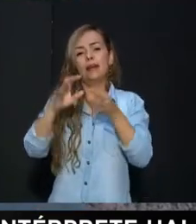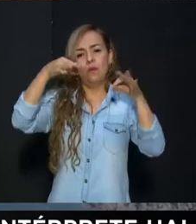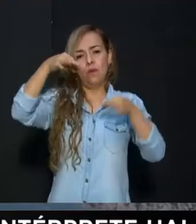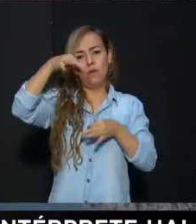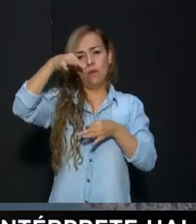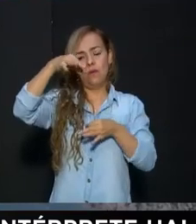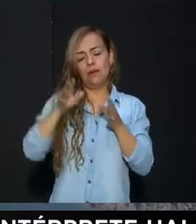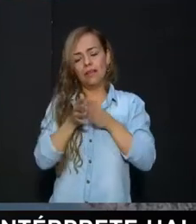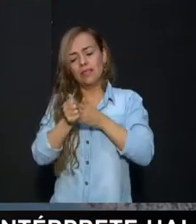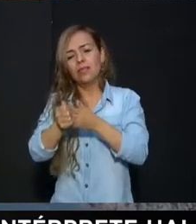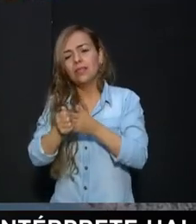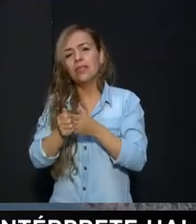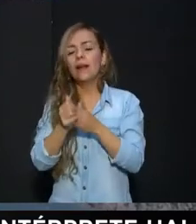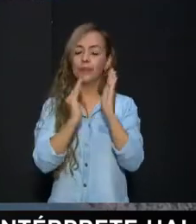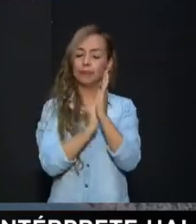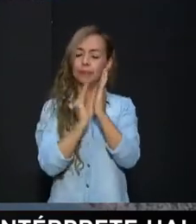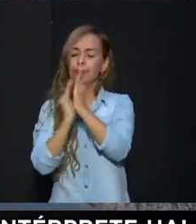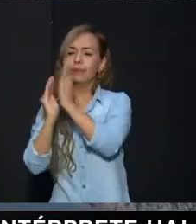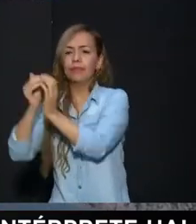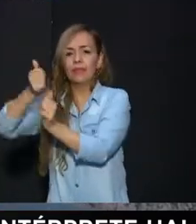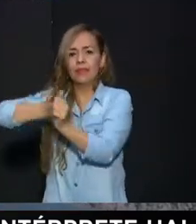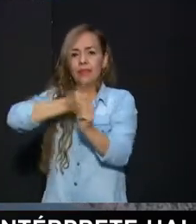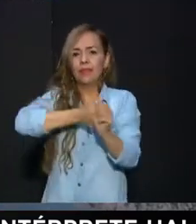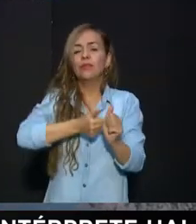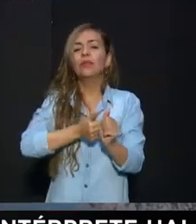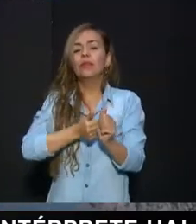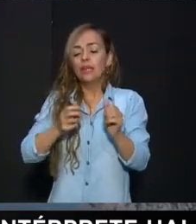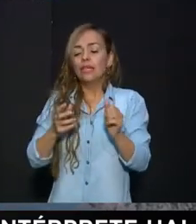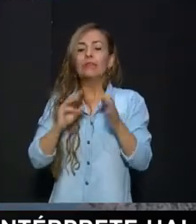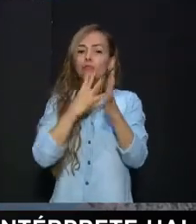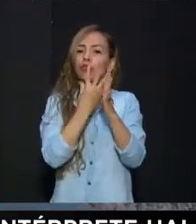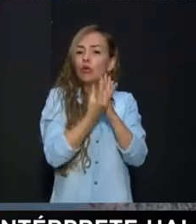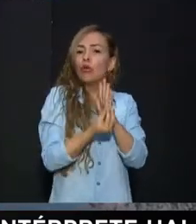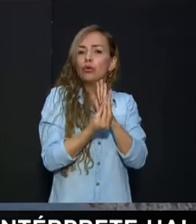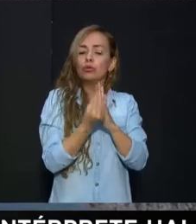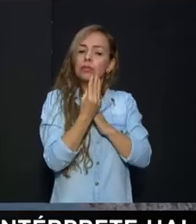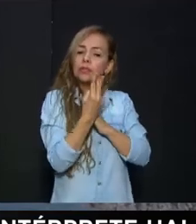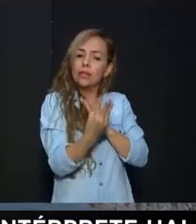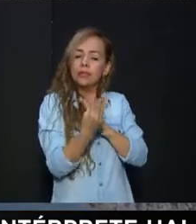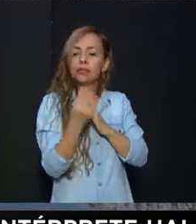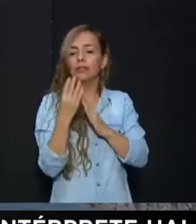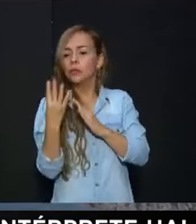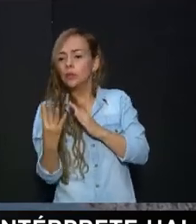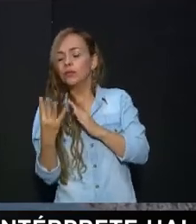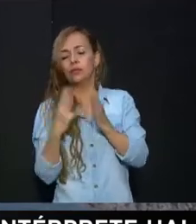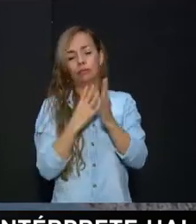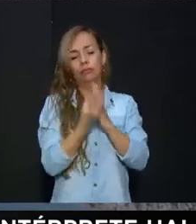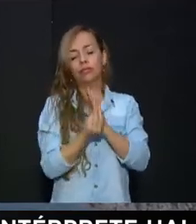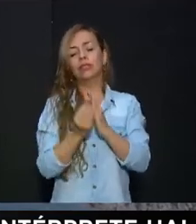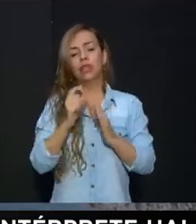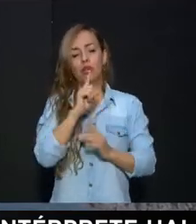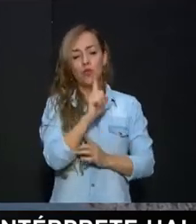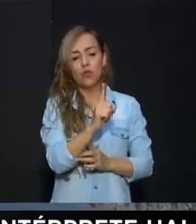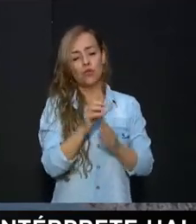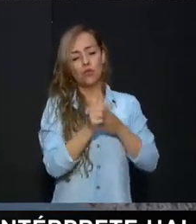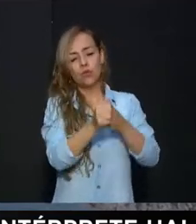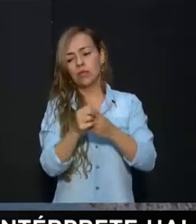contenidos De áreas O asignaturas Diferentes Y no agrupamos Vía tres O cuatro asignaturas En unas guías Entonces